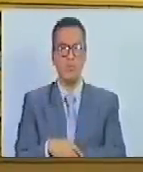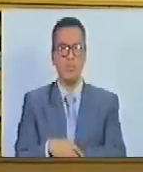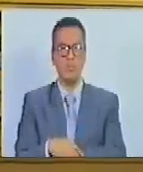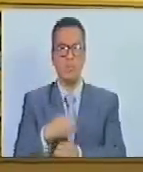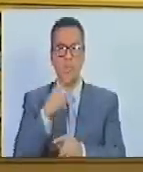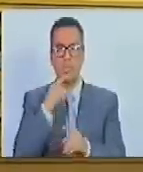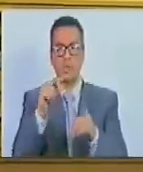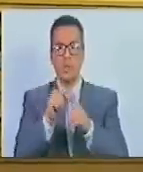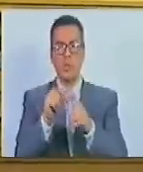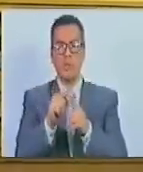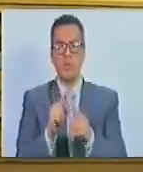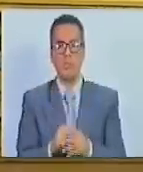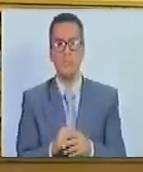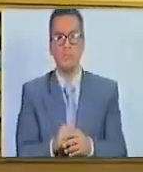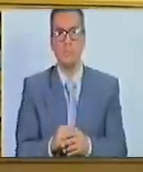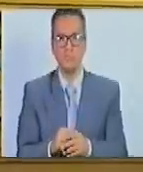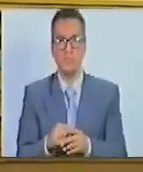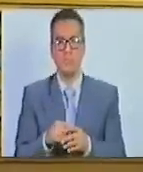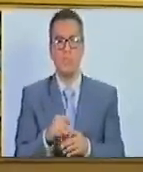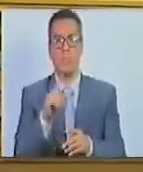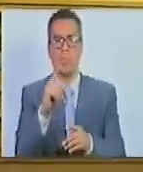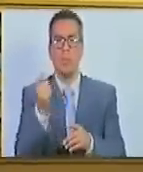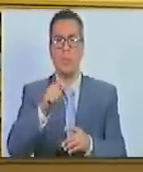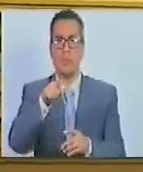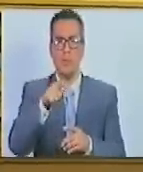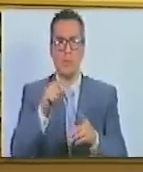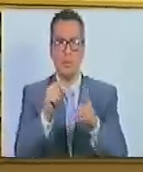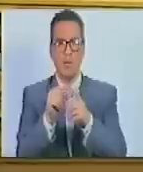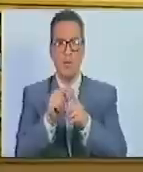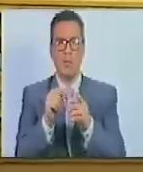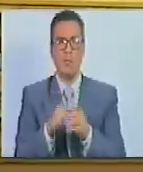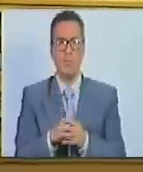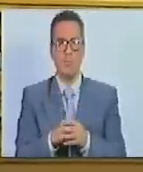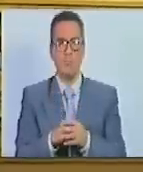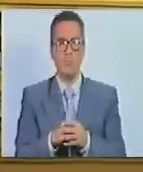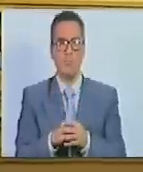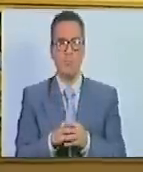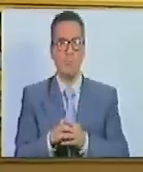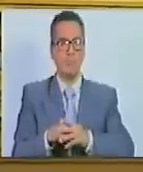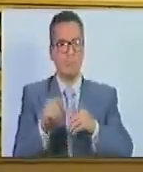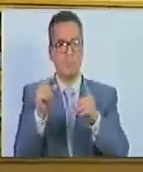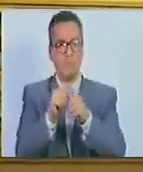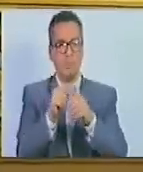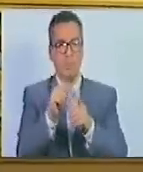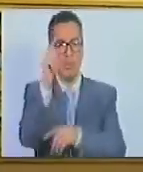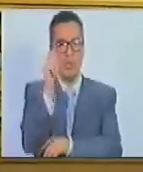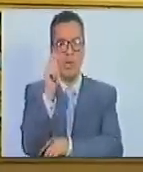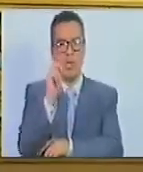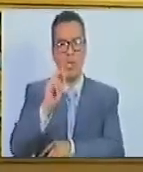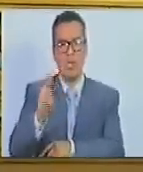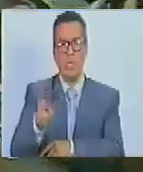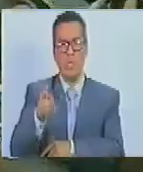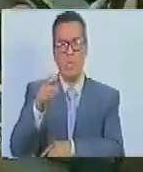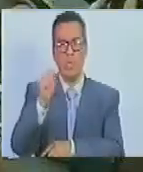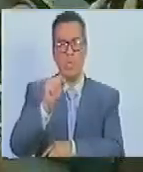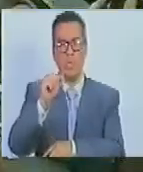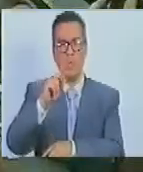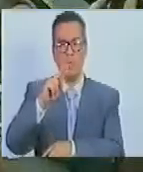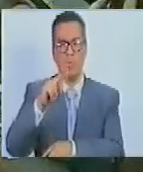Dejen el derecho de palabra. ¿Alguien más para el derecho de palabra? Dejen el derecho de palabra al Diputado Enrique Ramos.